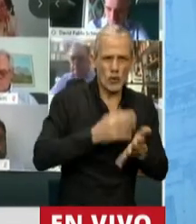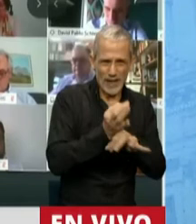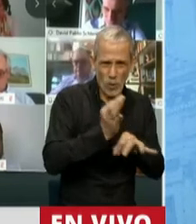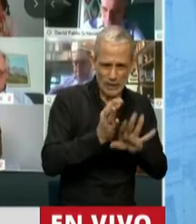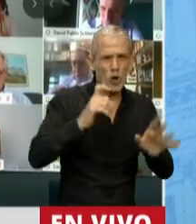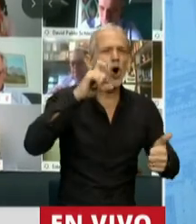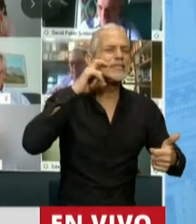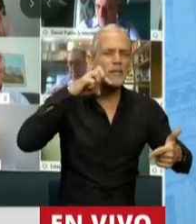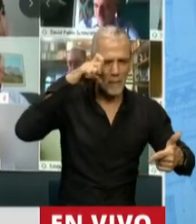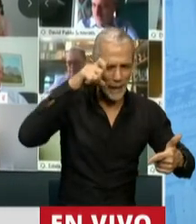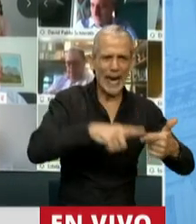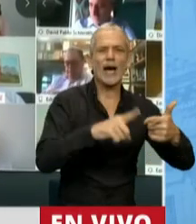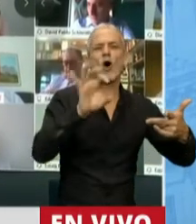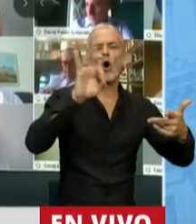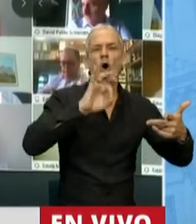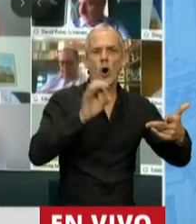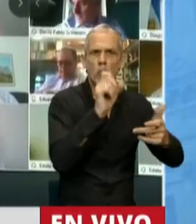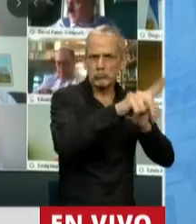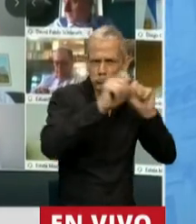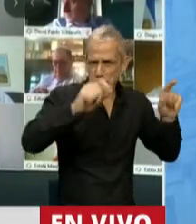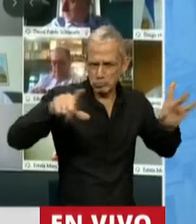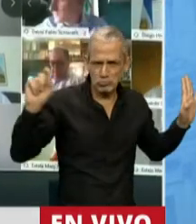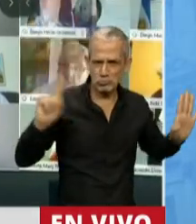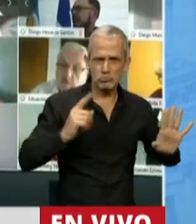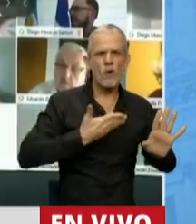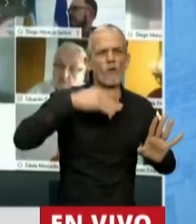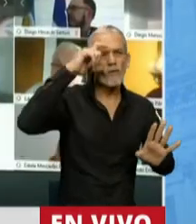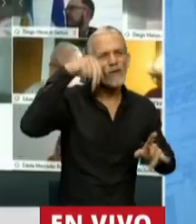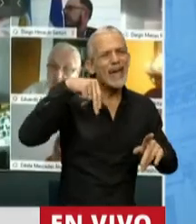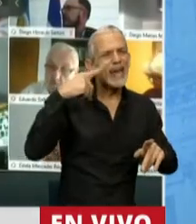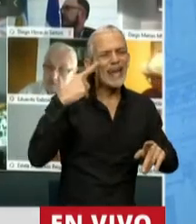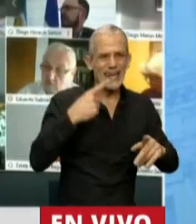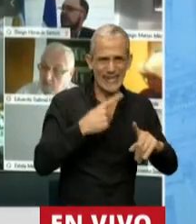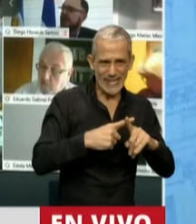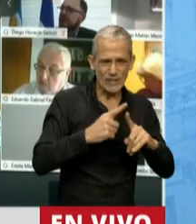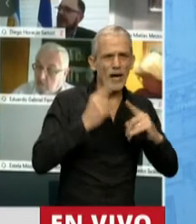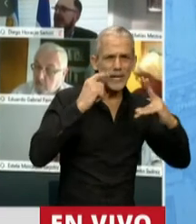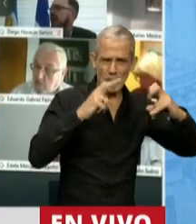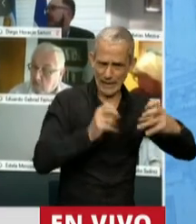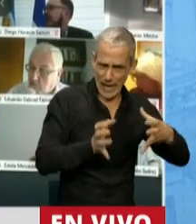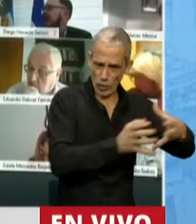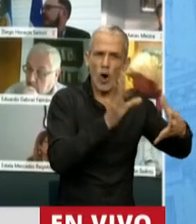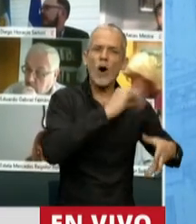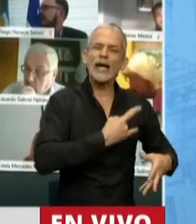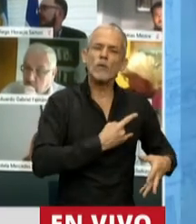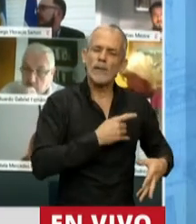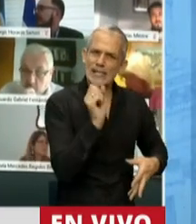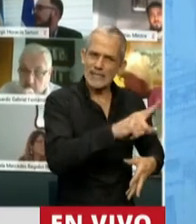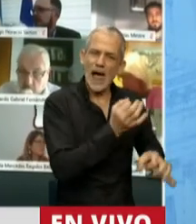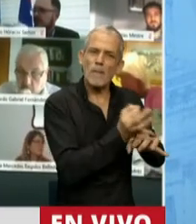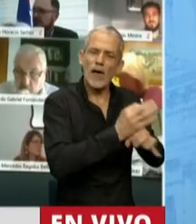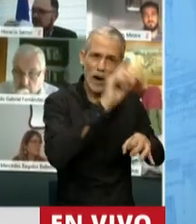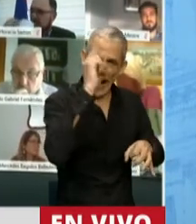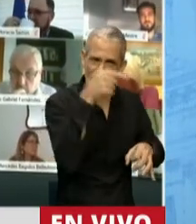por SIGPEC, o por Voces en el Fénix, o por la Universidad Pedagógica